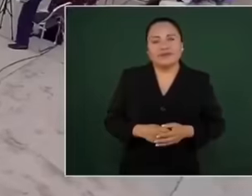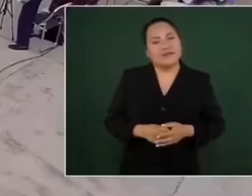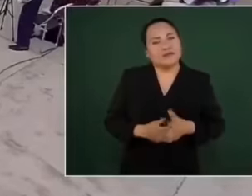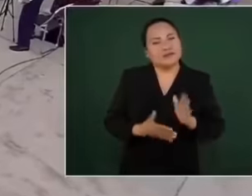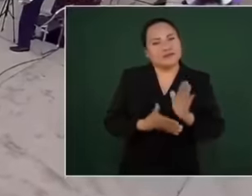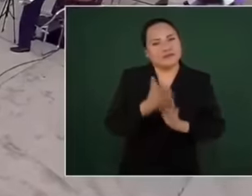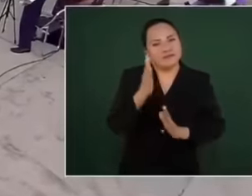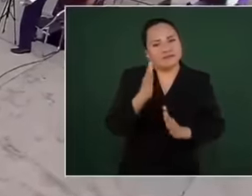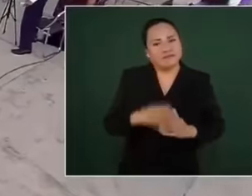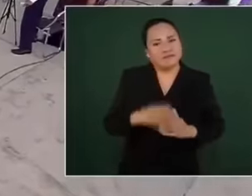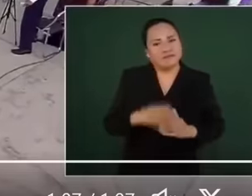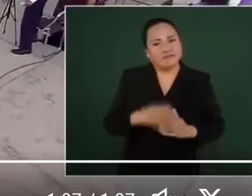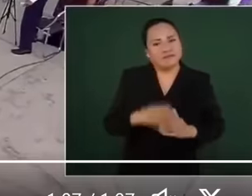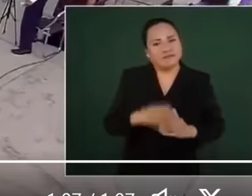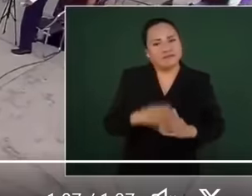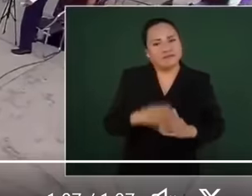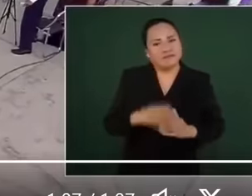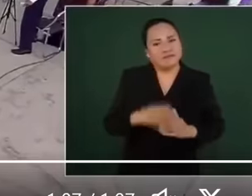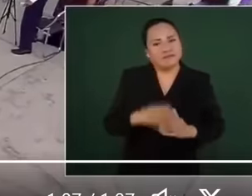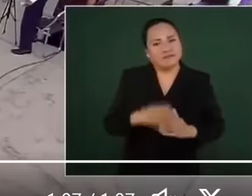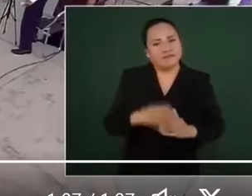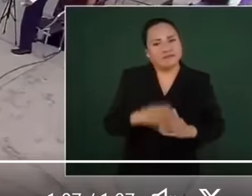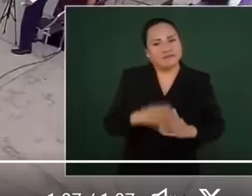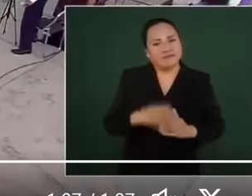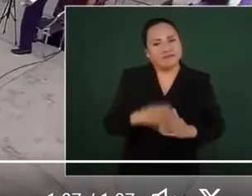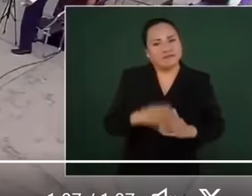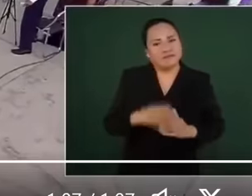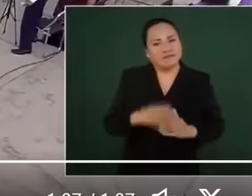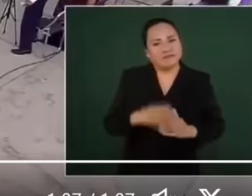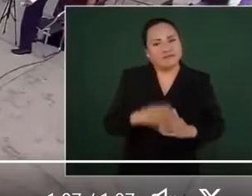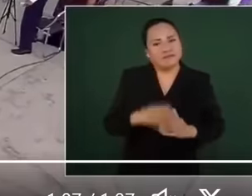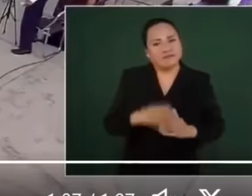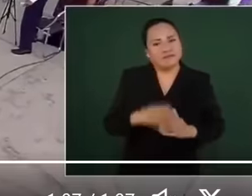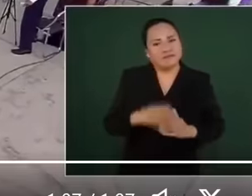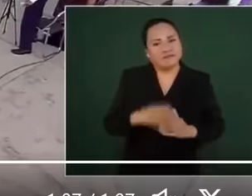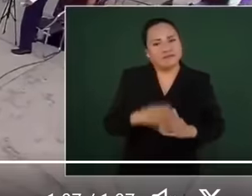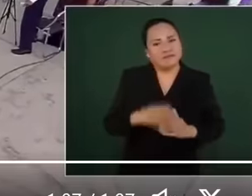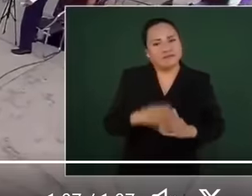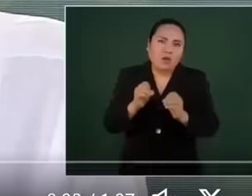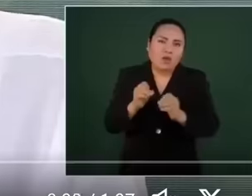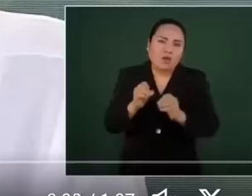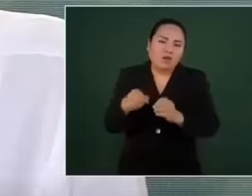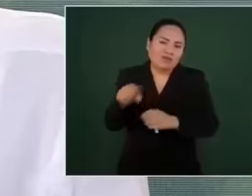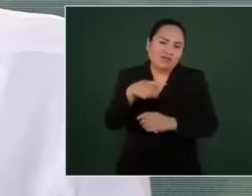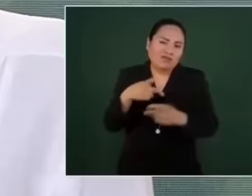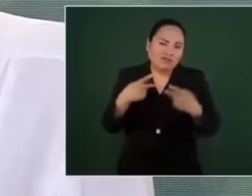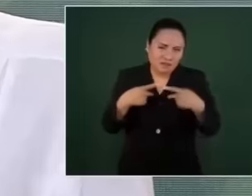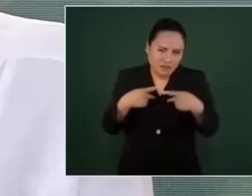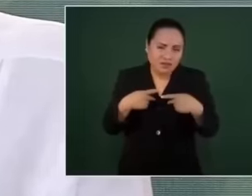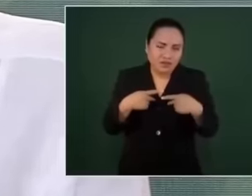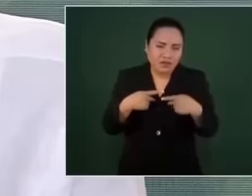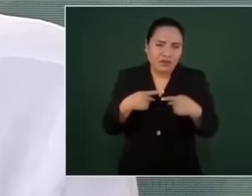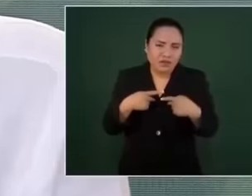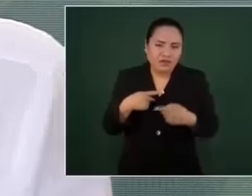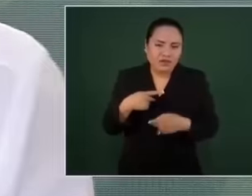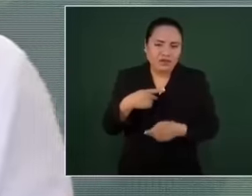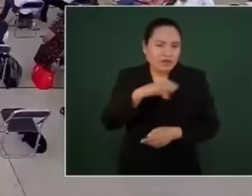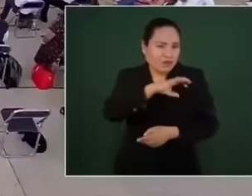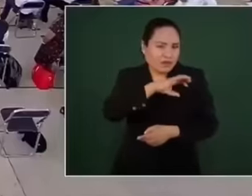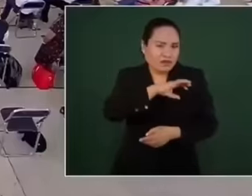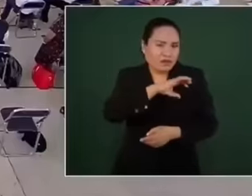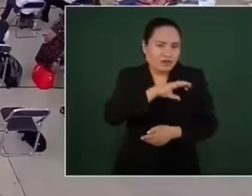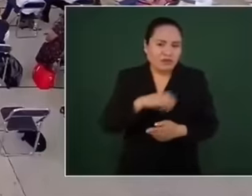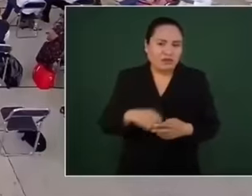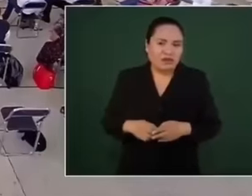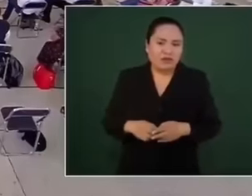Claro que se lo merece, el presidente se merece descanso. También un aumento de salario, ya que Peña Nieto en el último